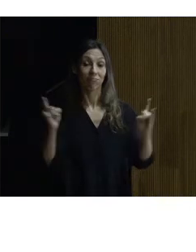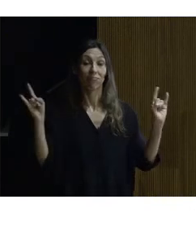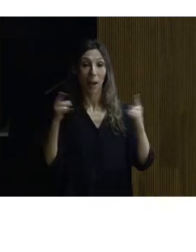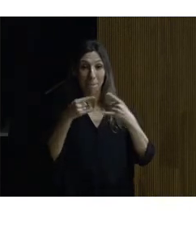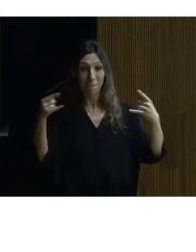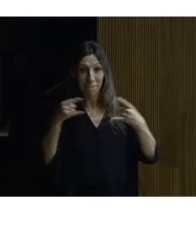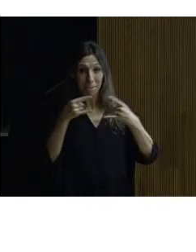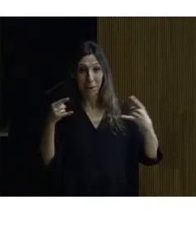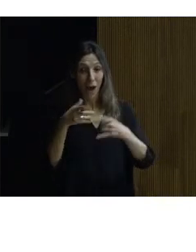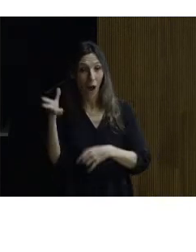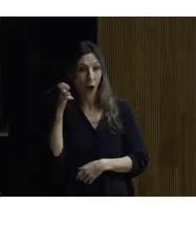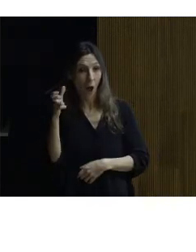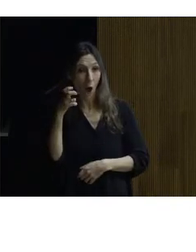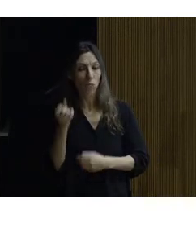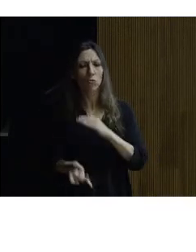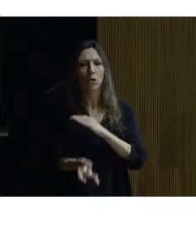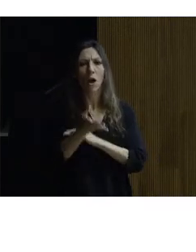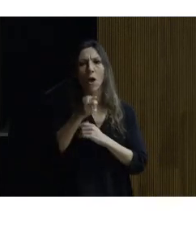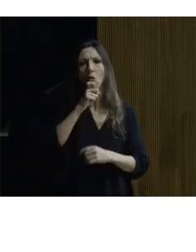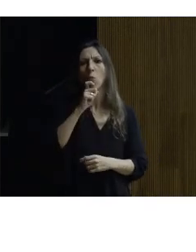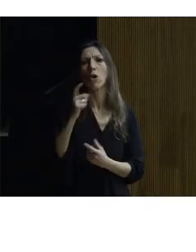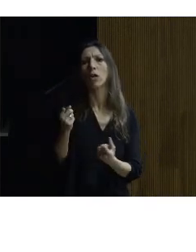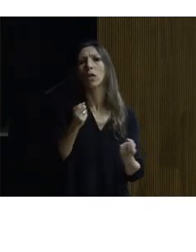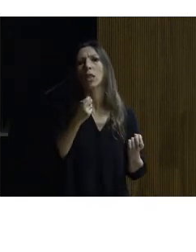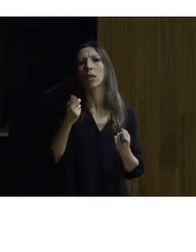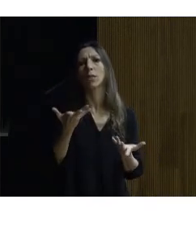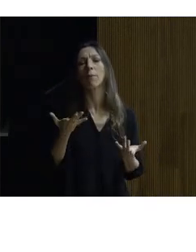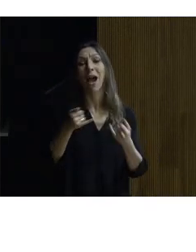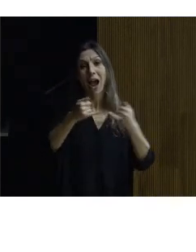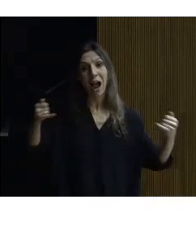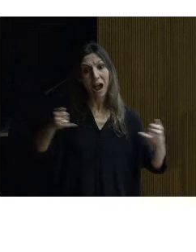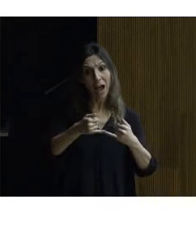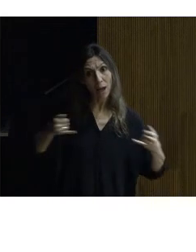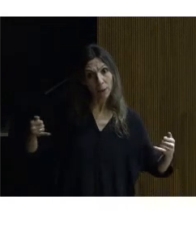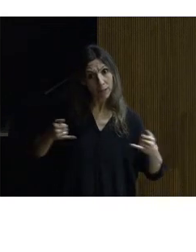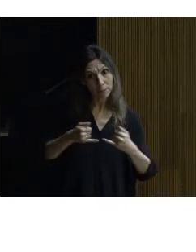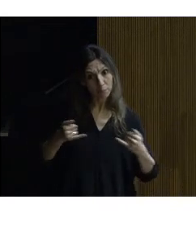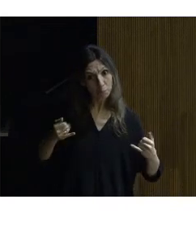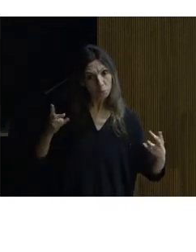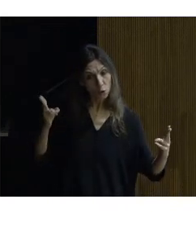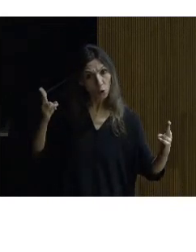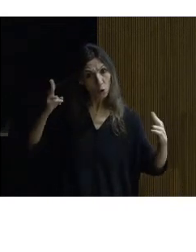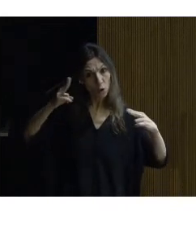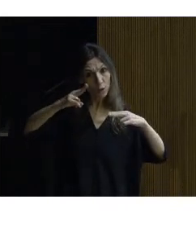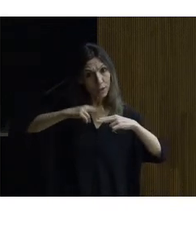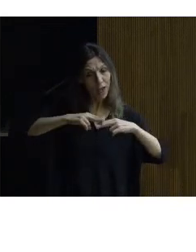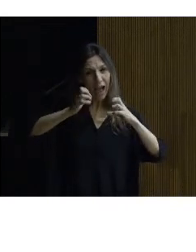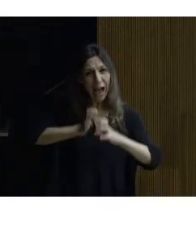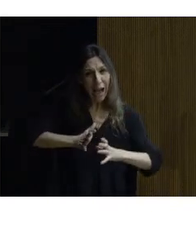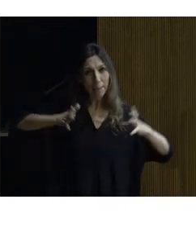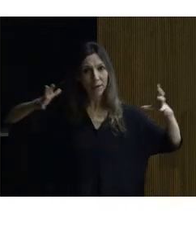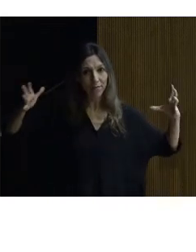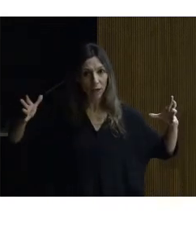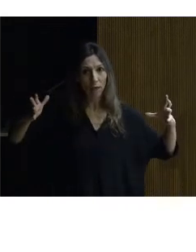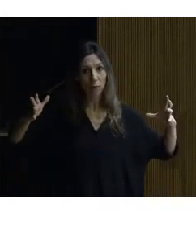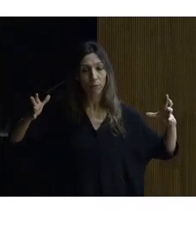ese campo magnético de audio se pueda crear necesitamos un cableado conectado a un amplificador lo que estáis viendo en la